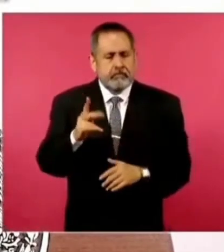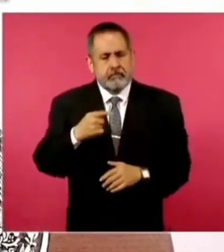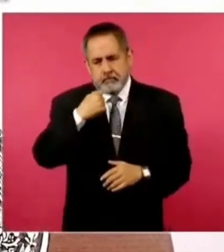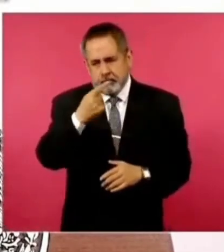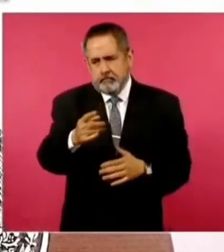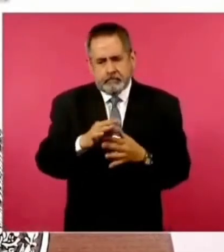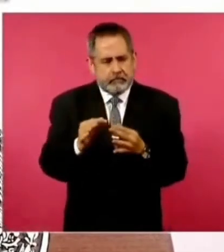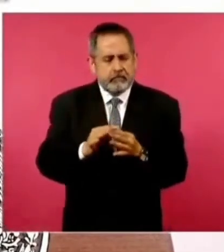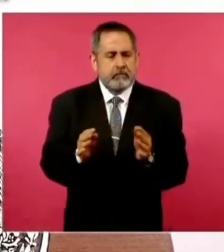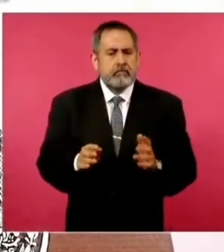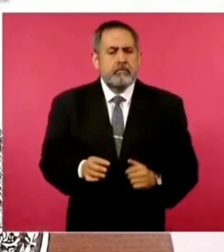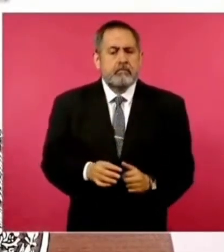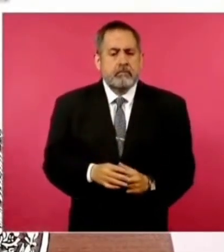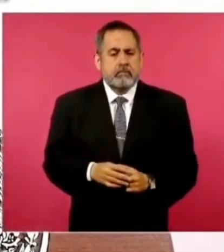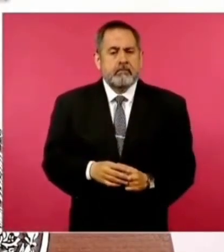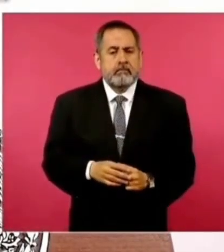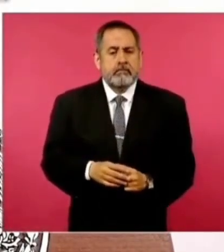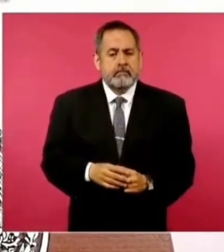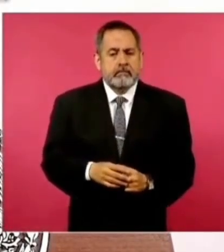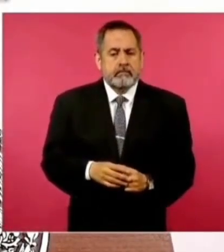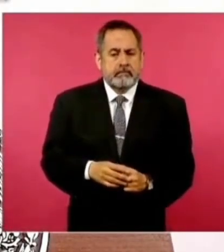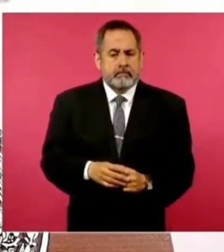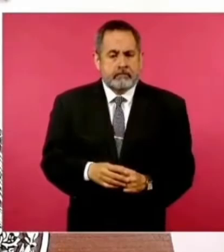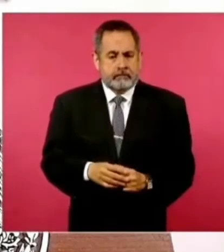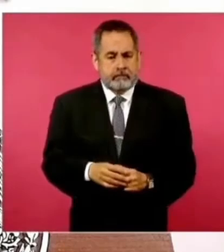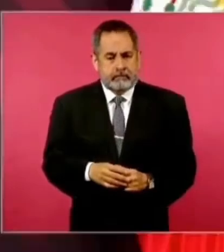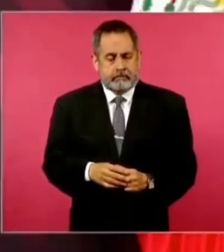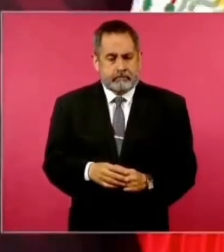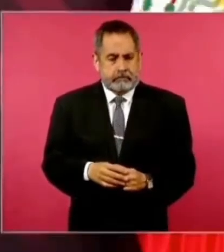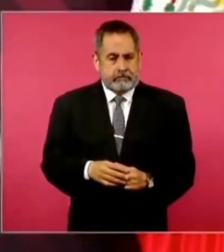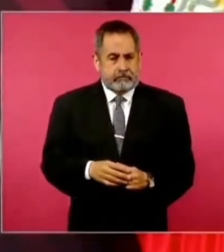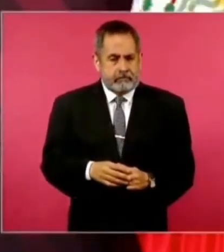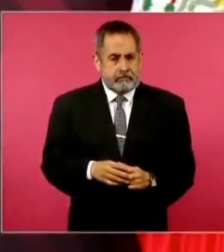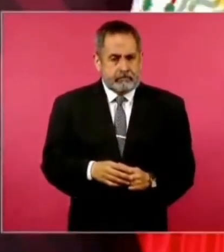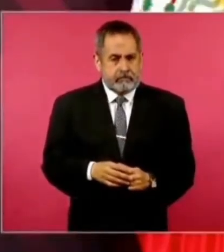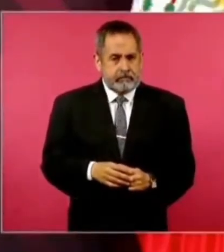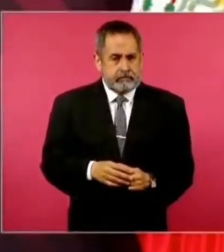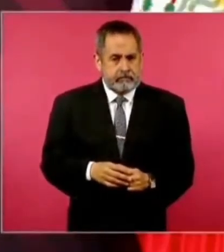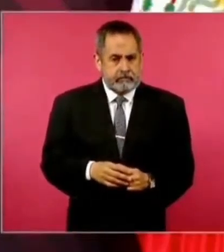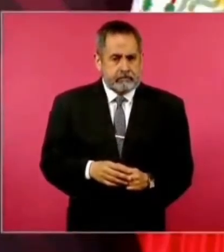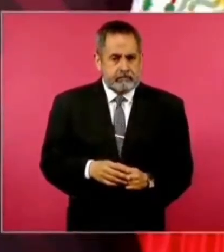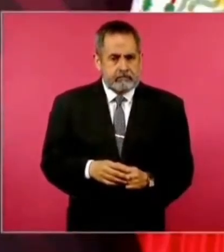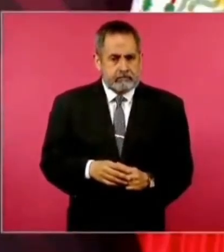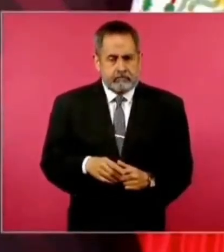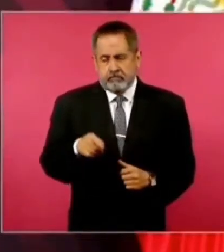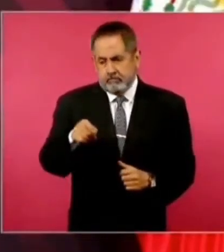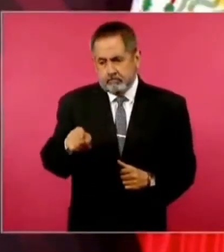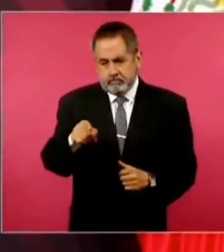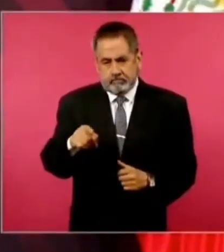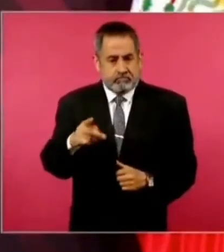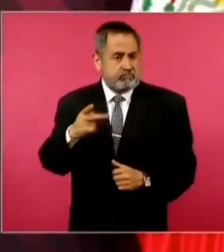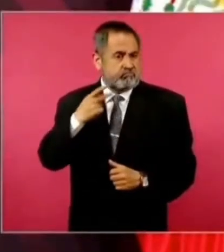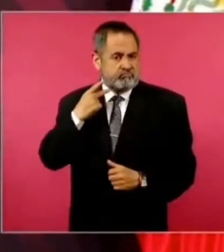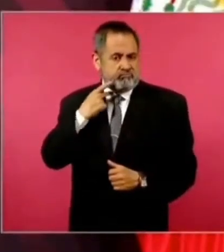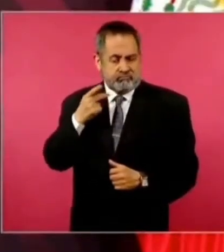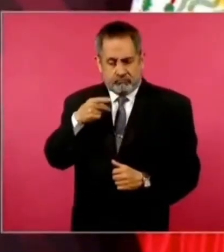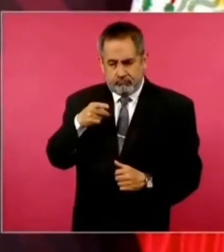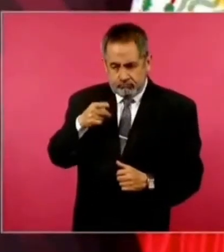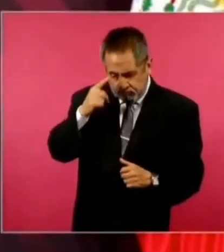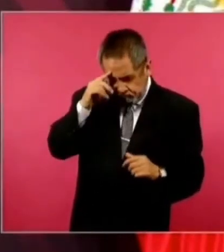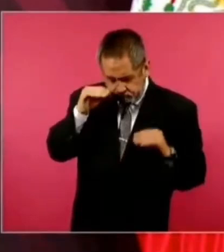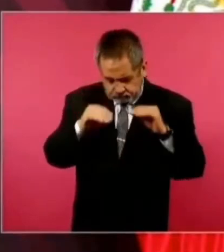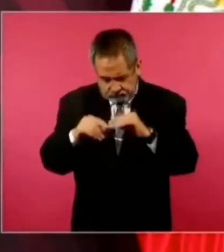que sin que se aplique una política como la que estamos